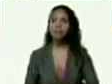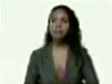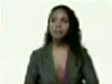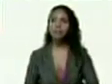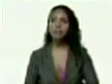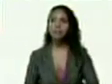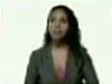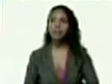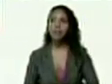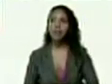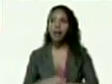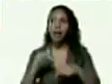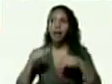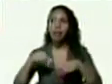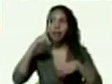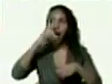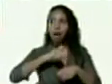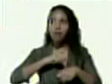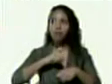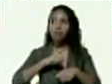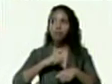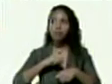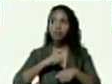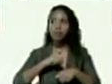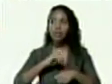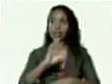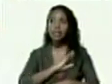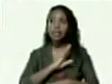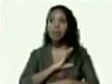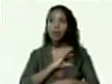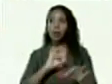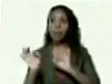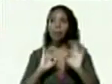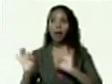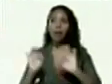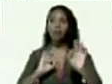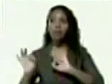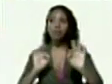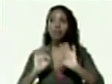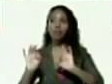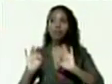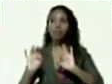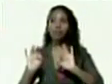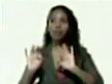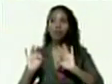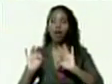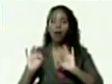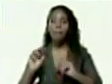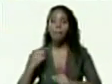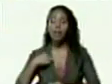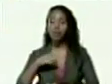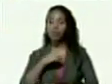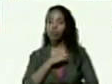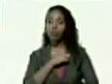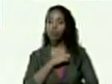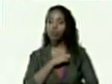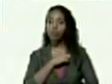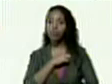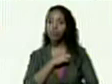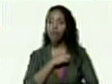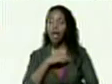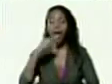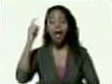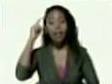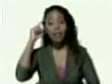este año y tenemos que prepararnos para nosotros el